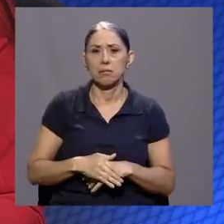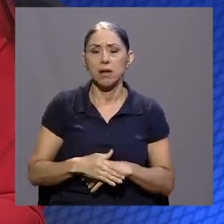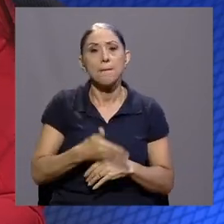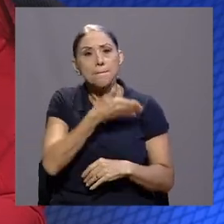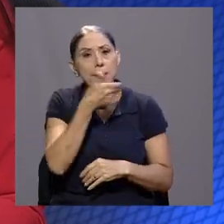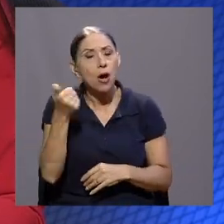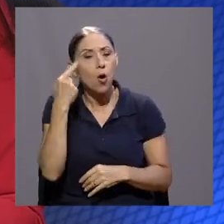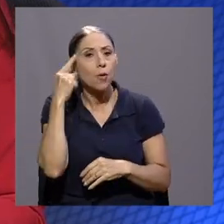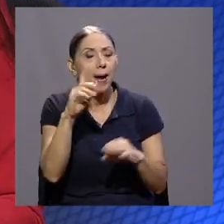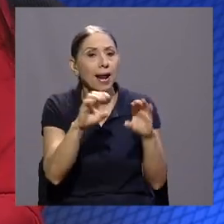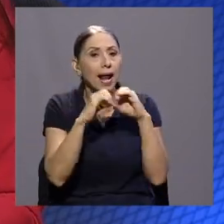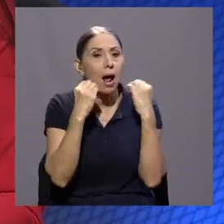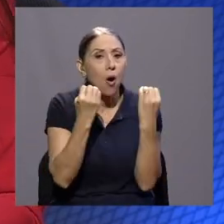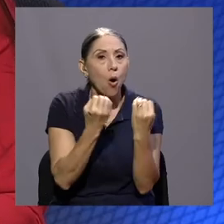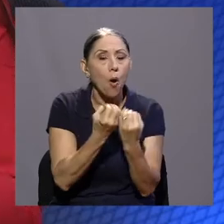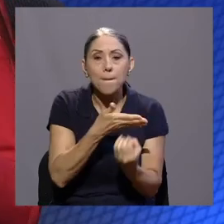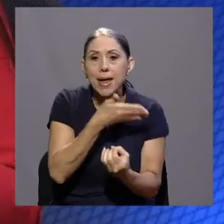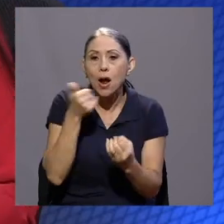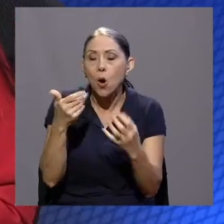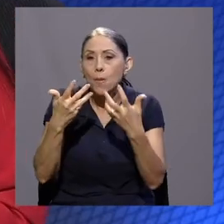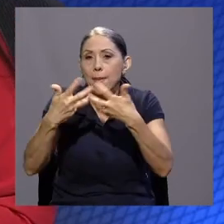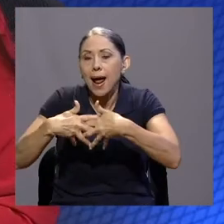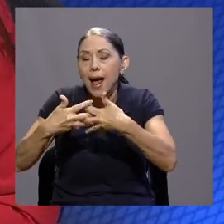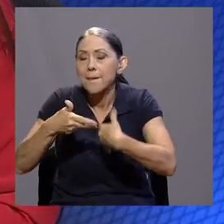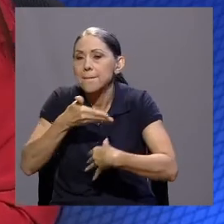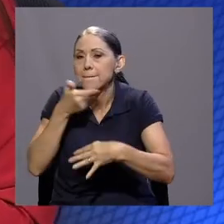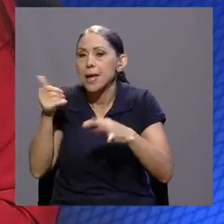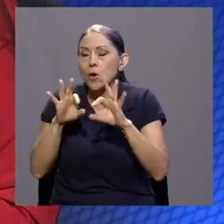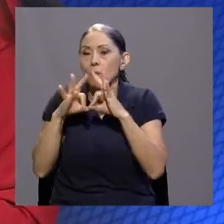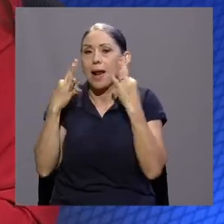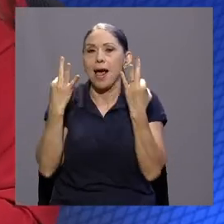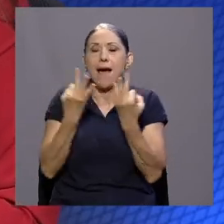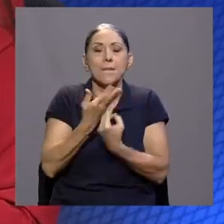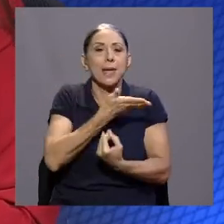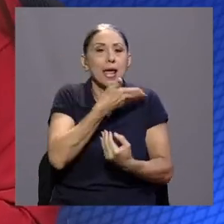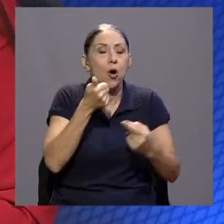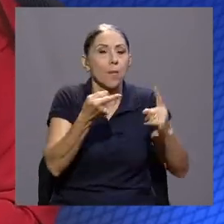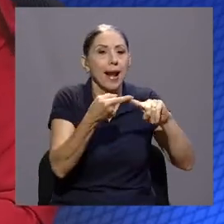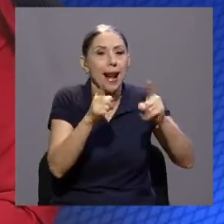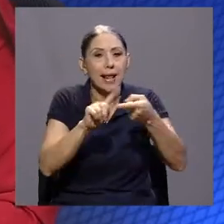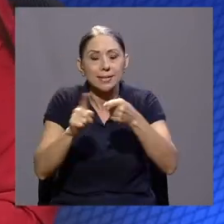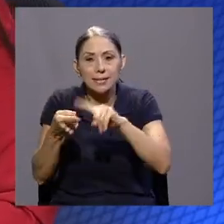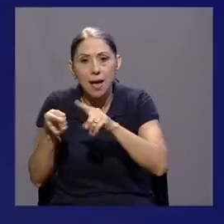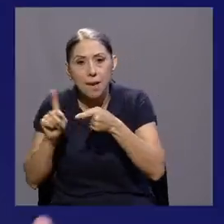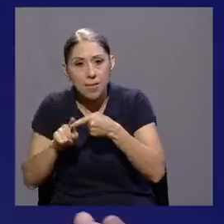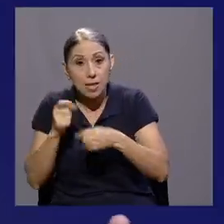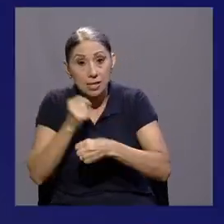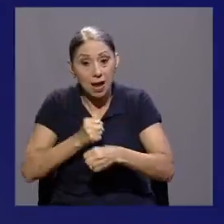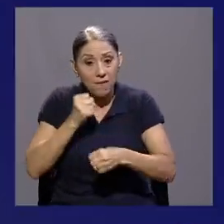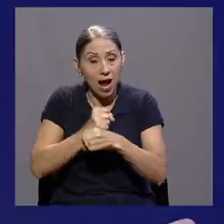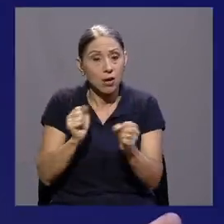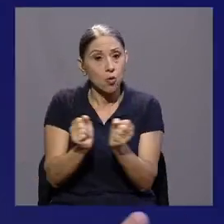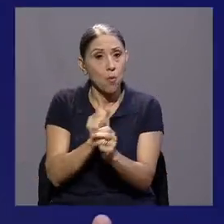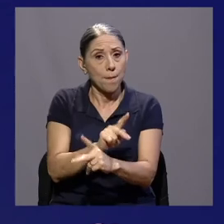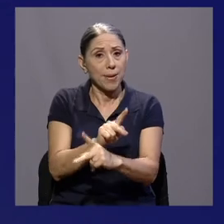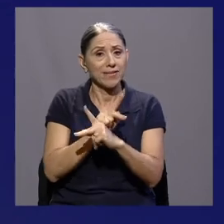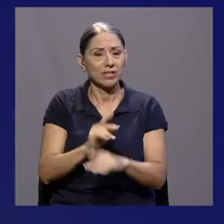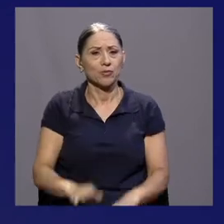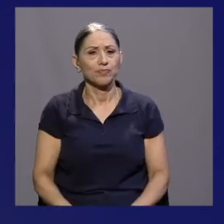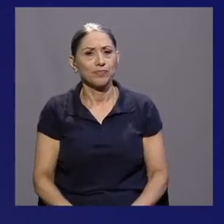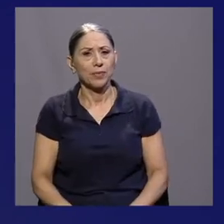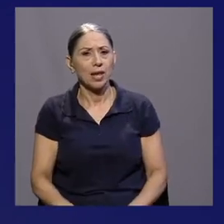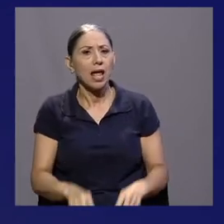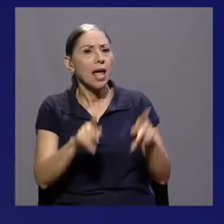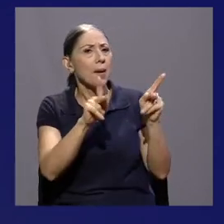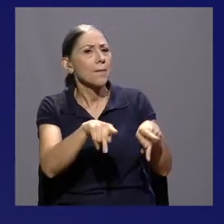mejor para las familias, mucho mejor para las amistades, ¿verdad?, trabajar desde la prevención. ¿Y a dónde pueden las personas acudir?